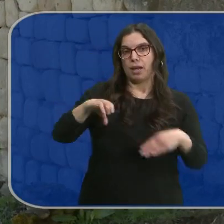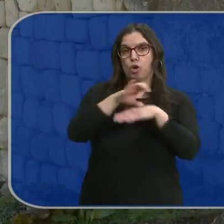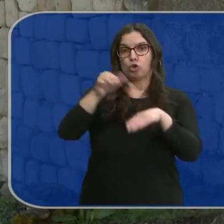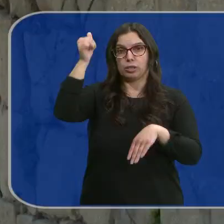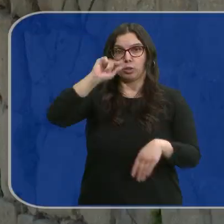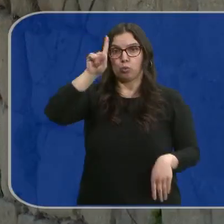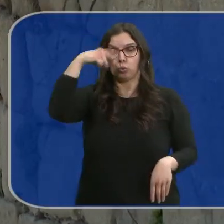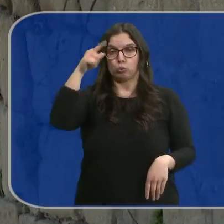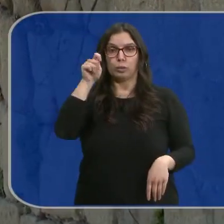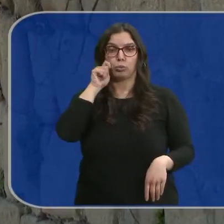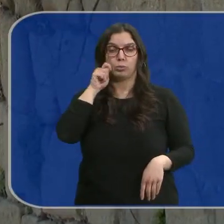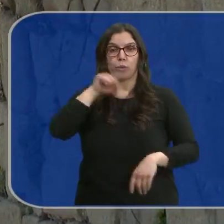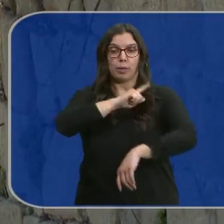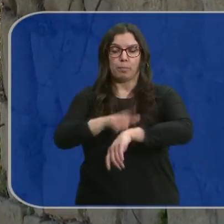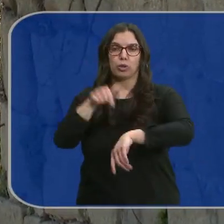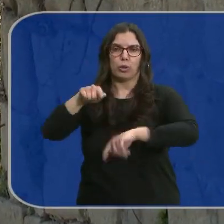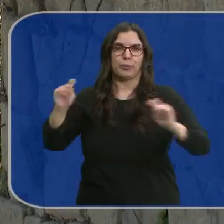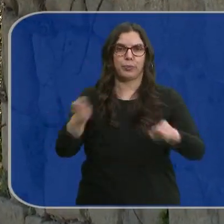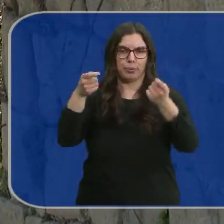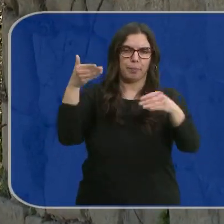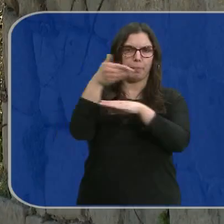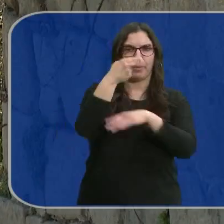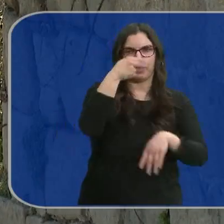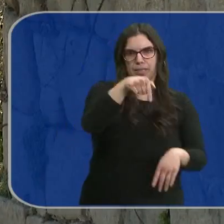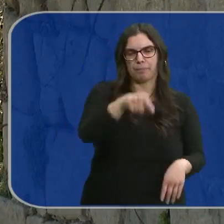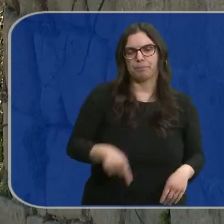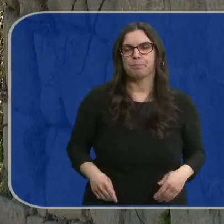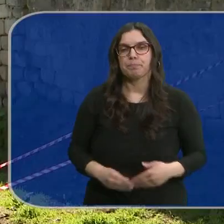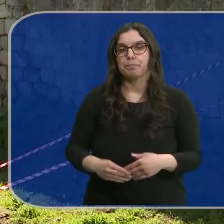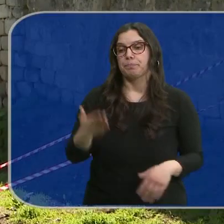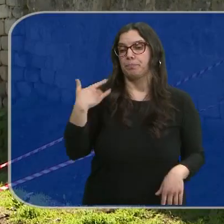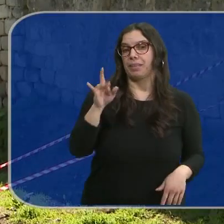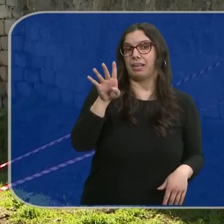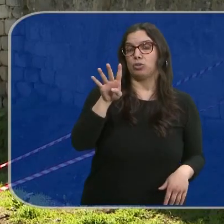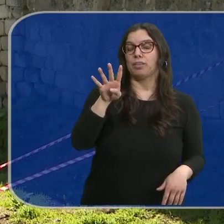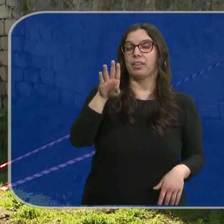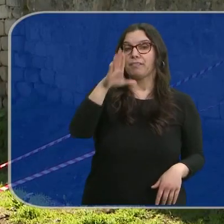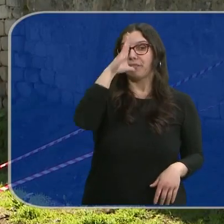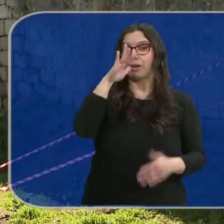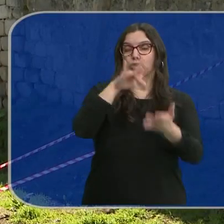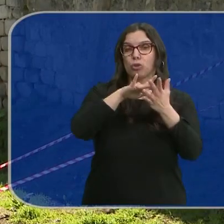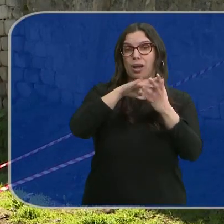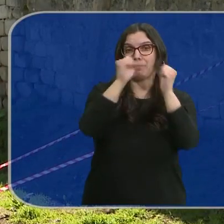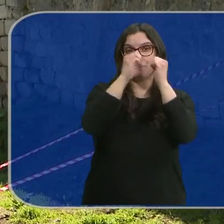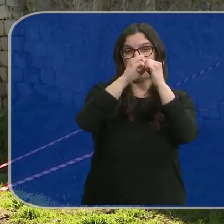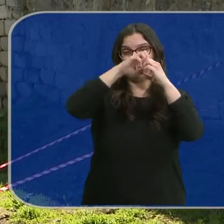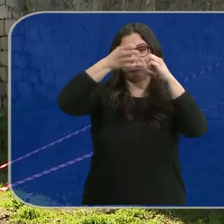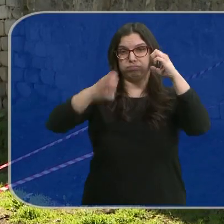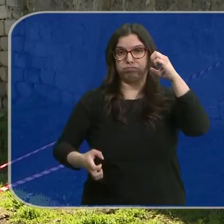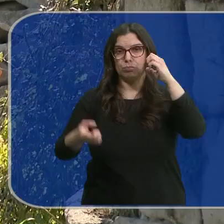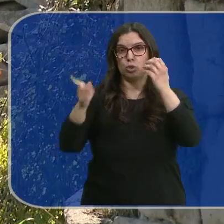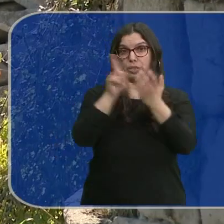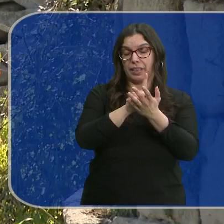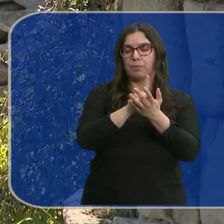Turismo y Deporte Gonzalo Santonja en su visita a la localidad salmantina. El pasado 14 de febrero se produjo un nuevo derrumbe en esta